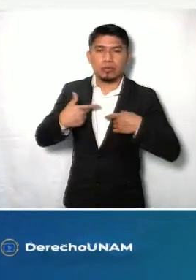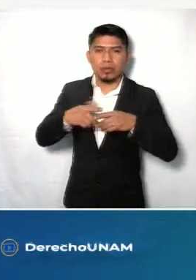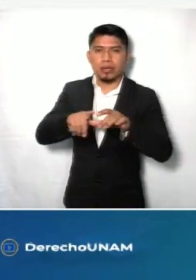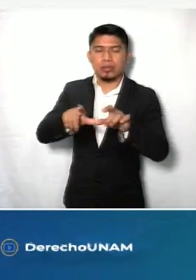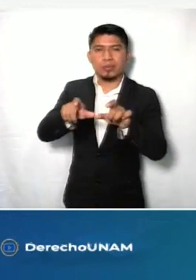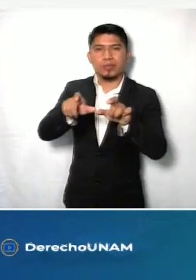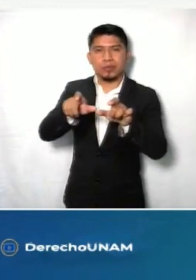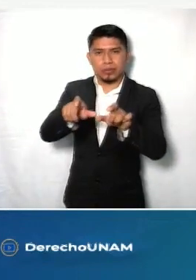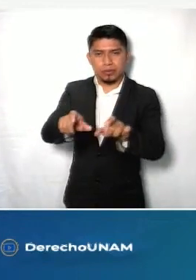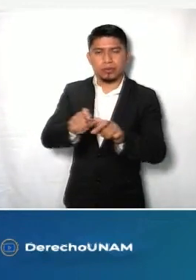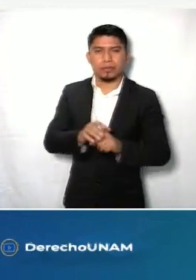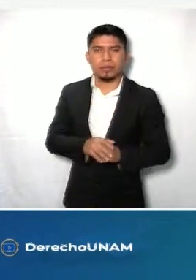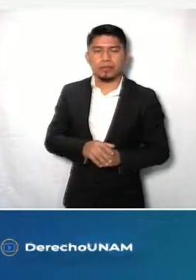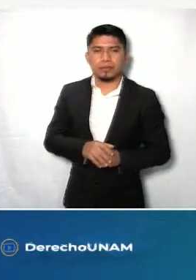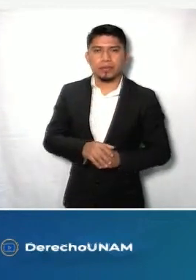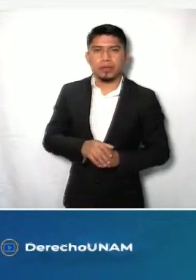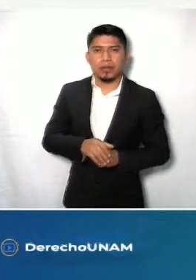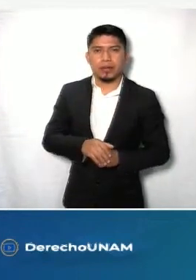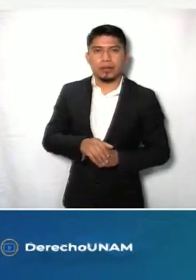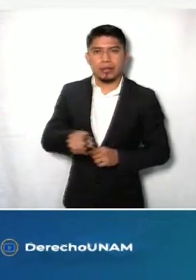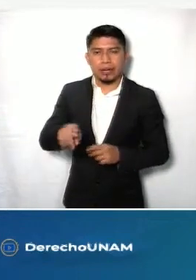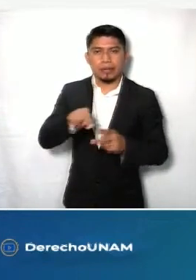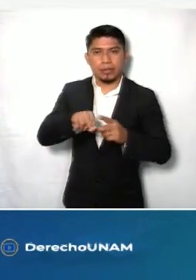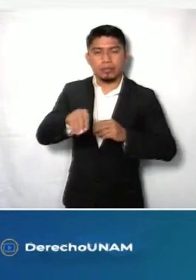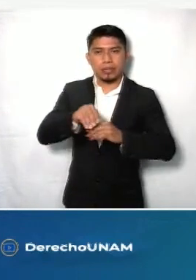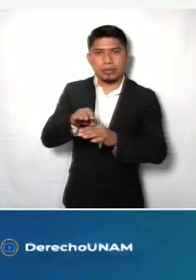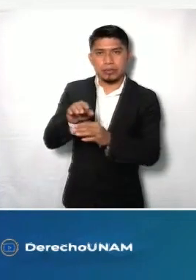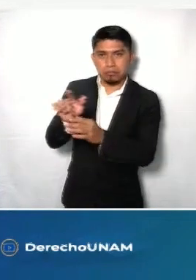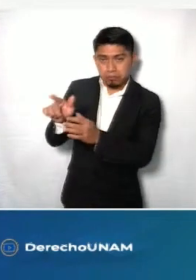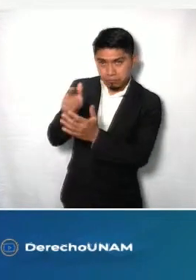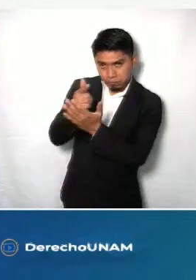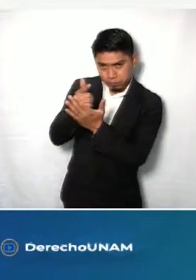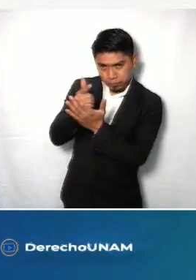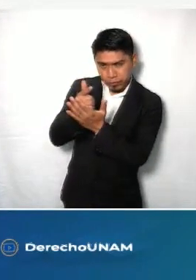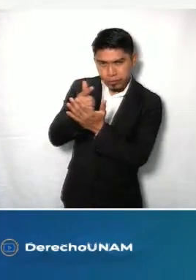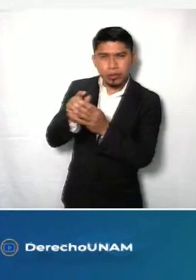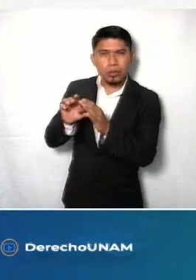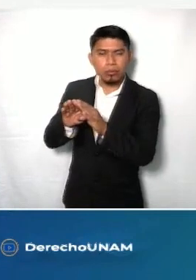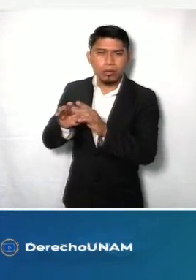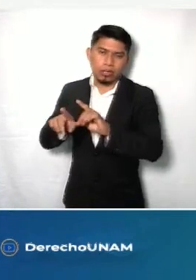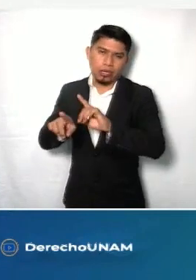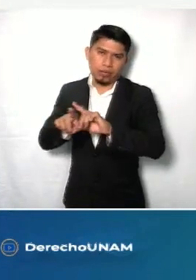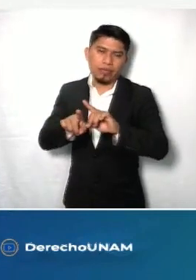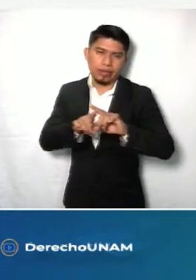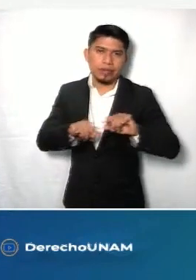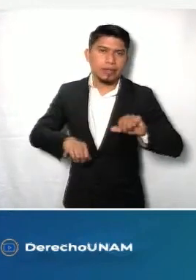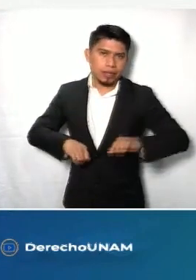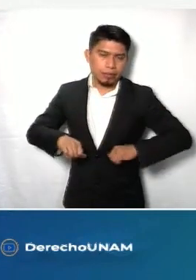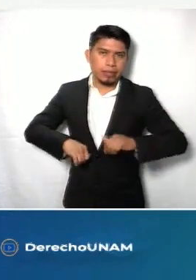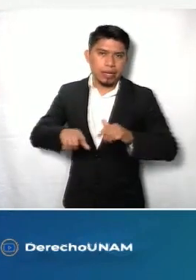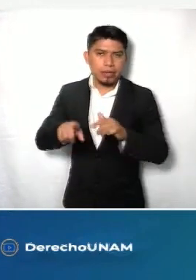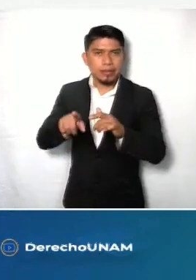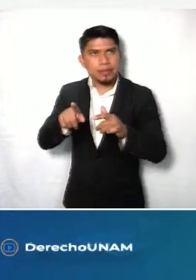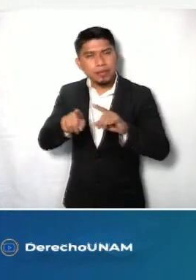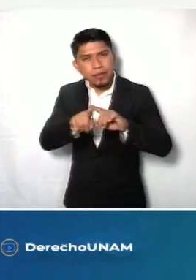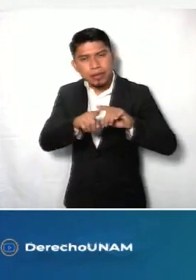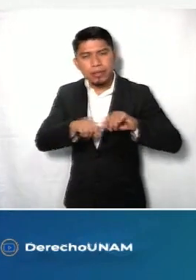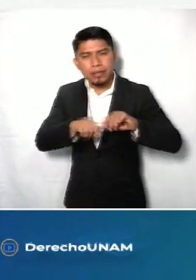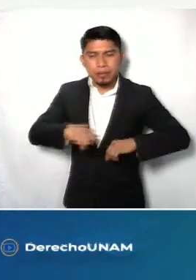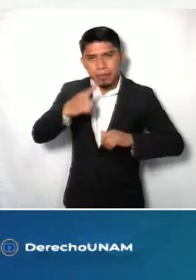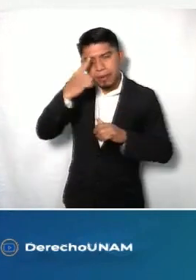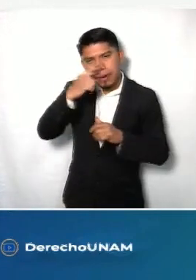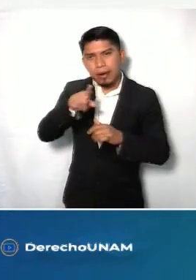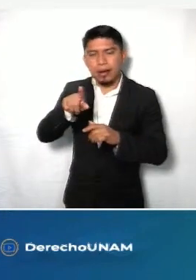de los datos personales, impulsar la transparencia y la rendición de cuentas a través de actividades informativas y lúdicas para la